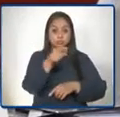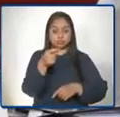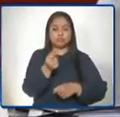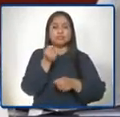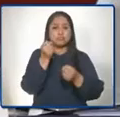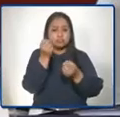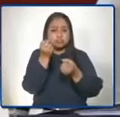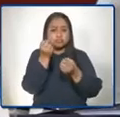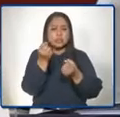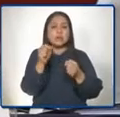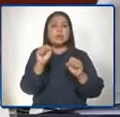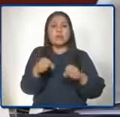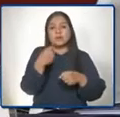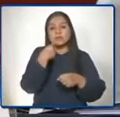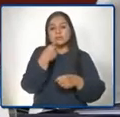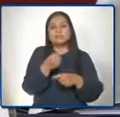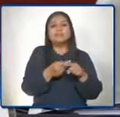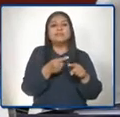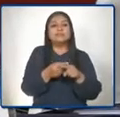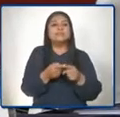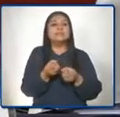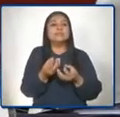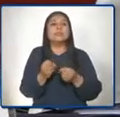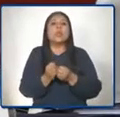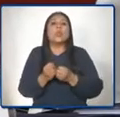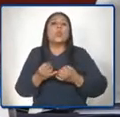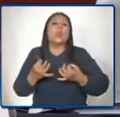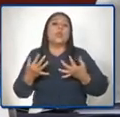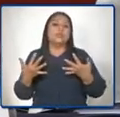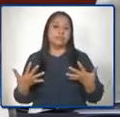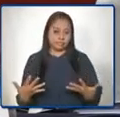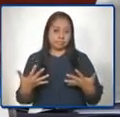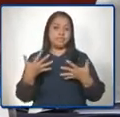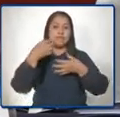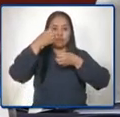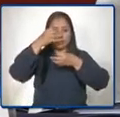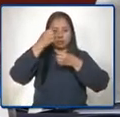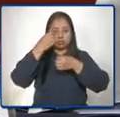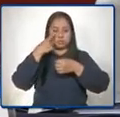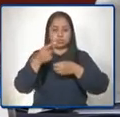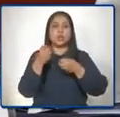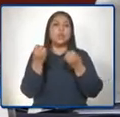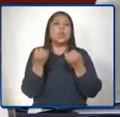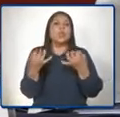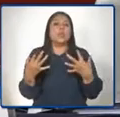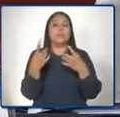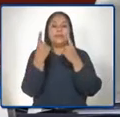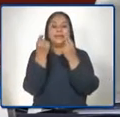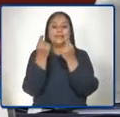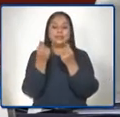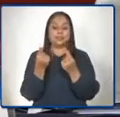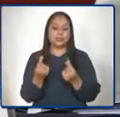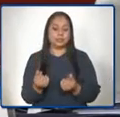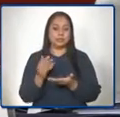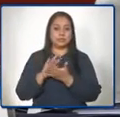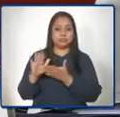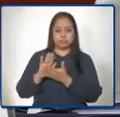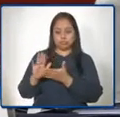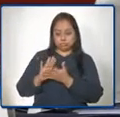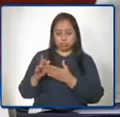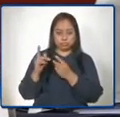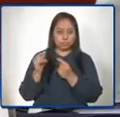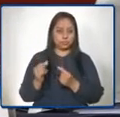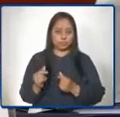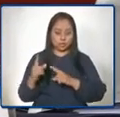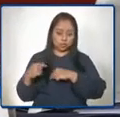alguna información cuantitativa en cuanto a el presupuesto y ejecución presupuestaria de